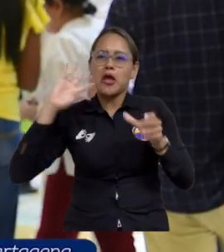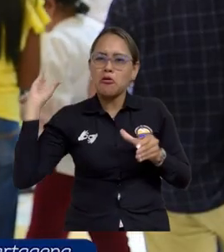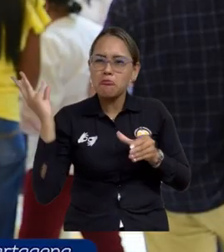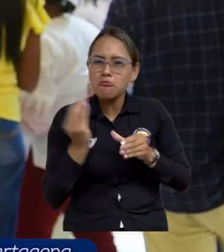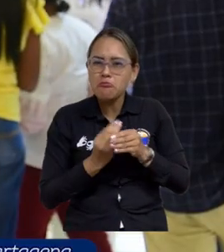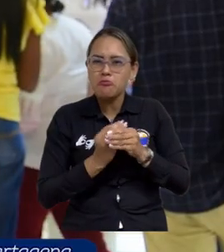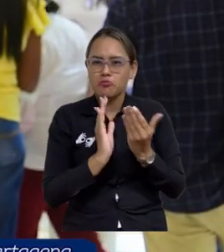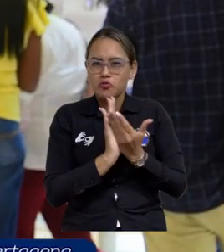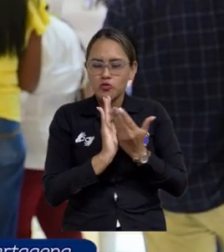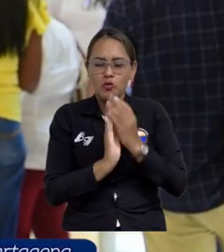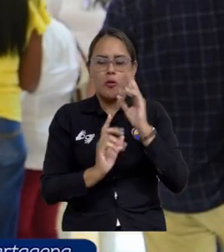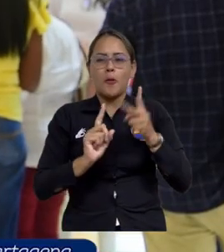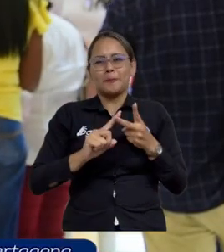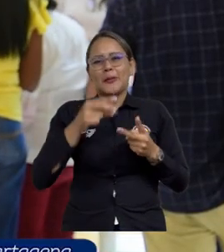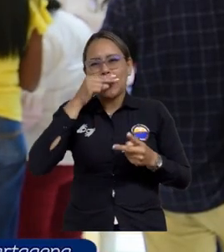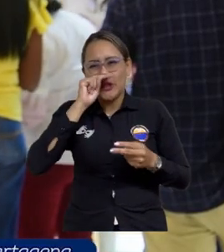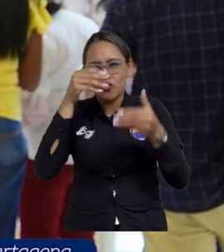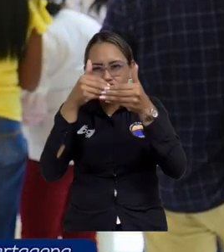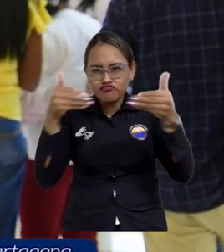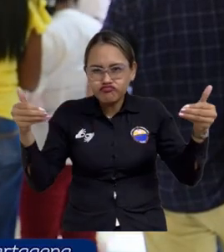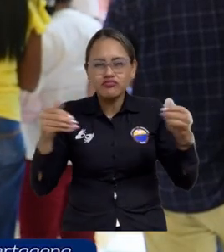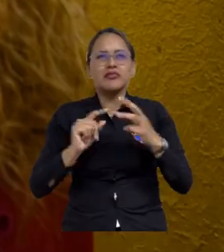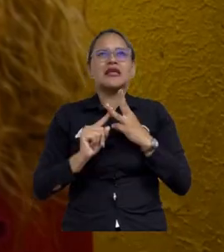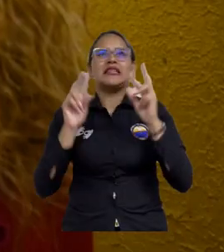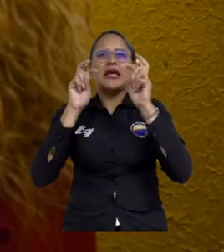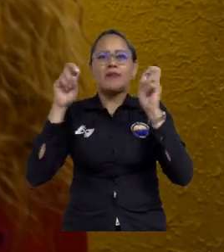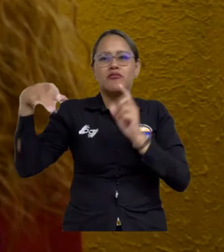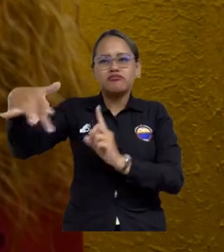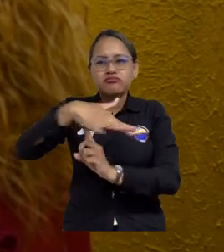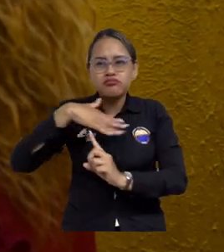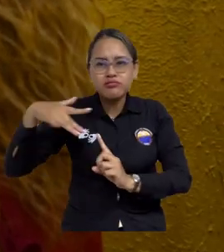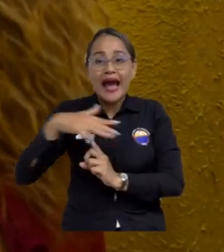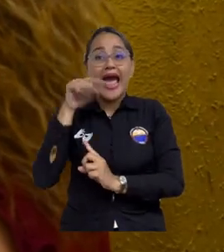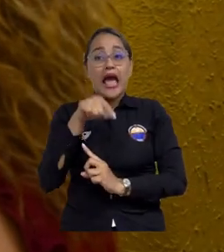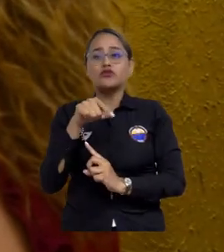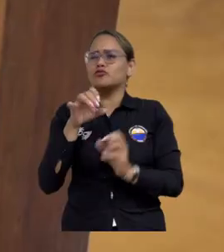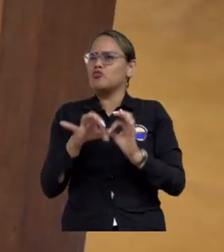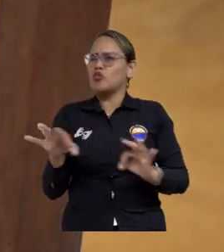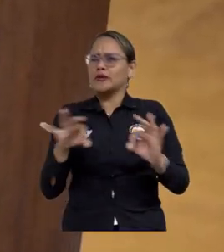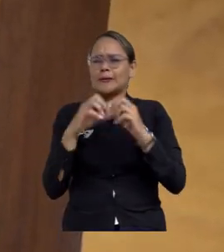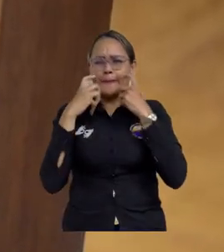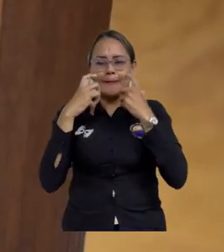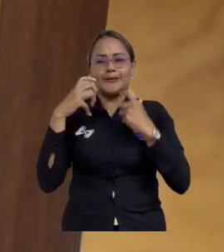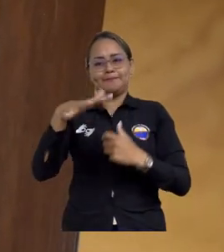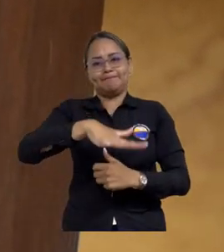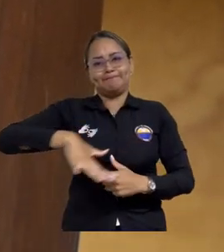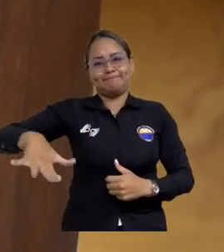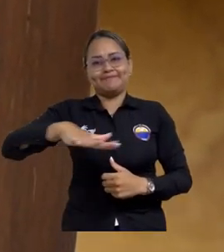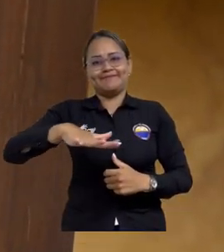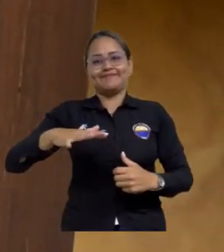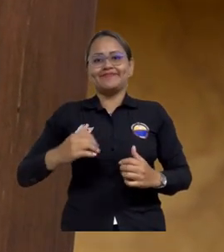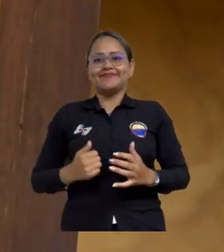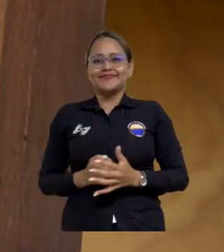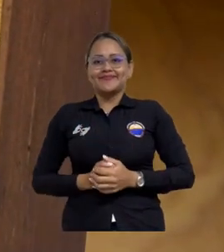inclusiva, primera infancia y el tema ambiental, que son temas muy necesarios en nuestro territorio.